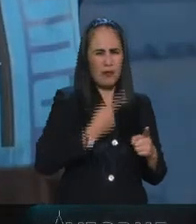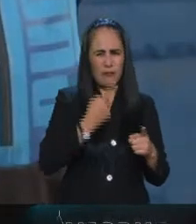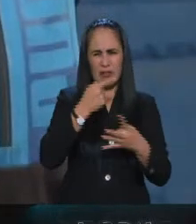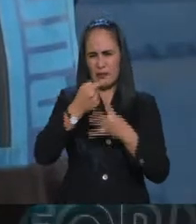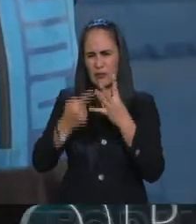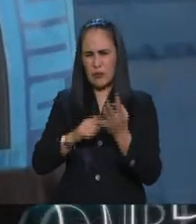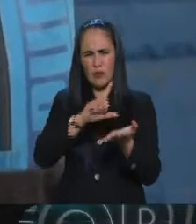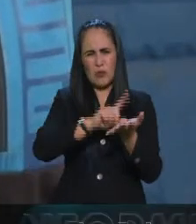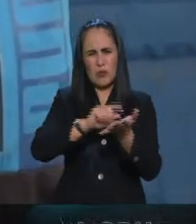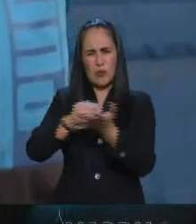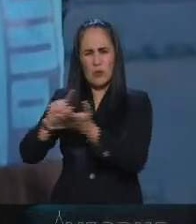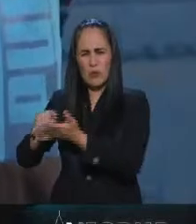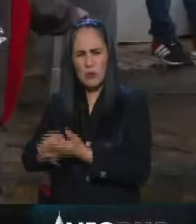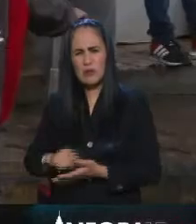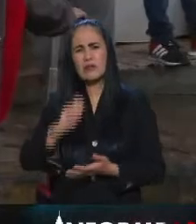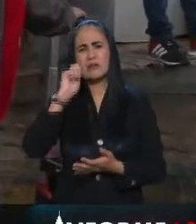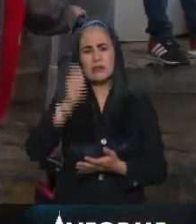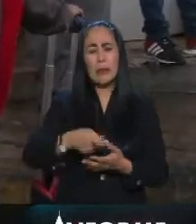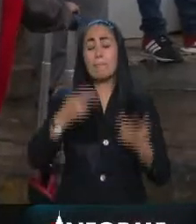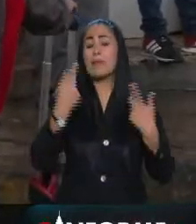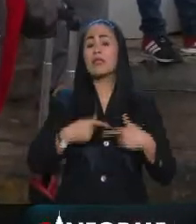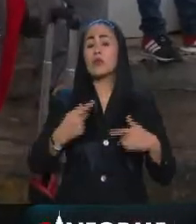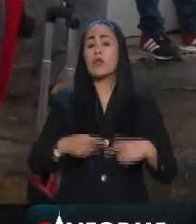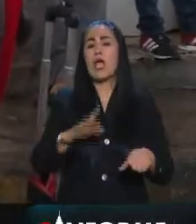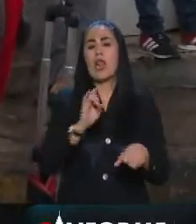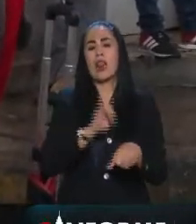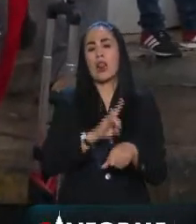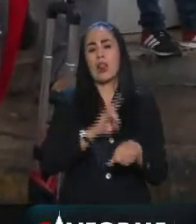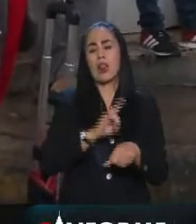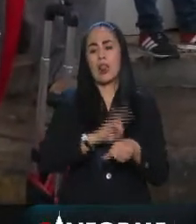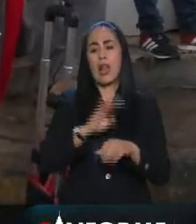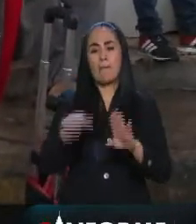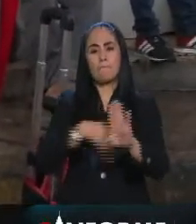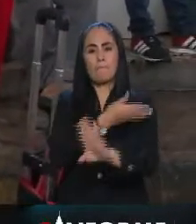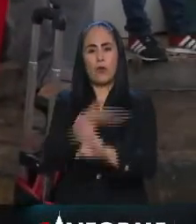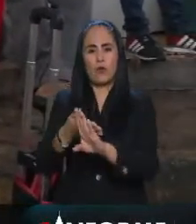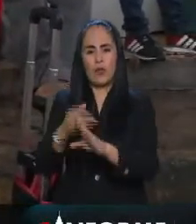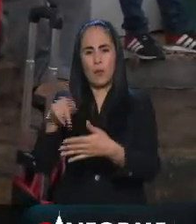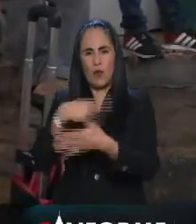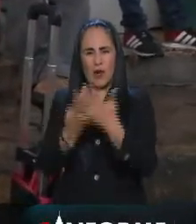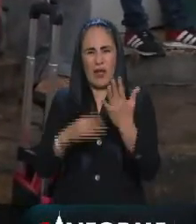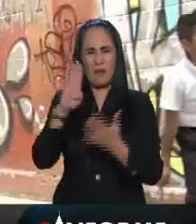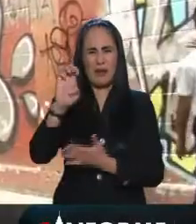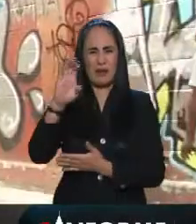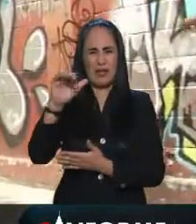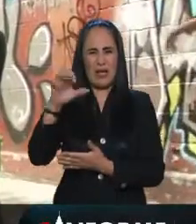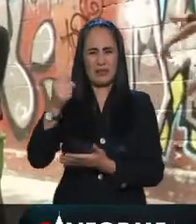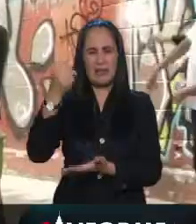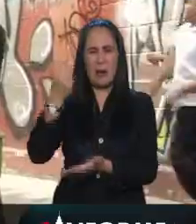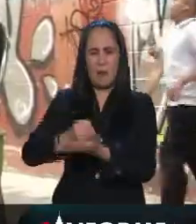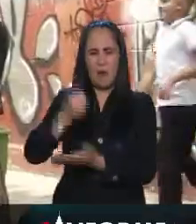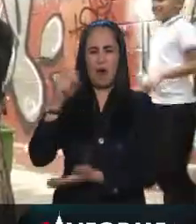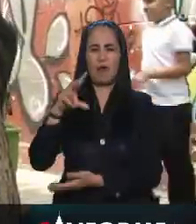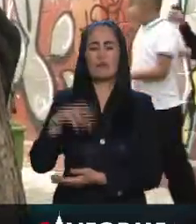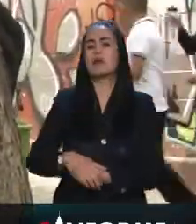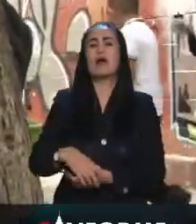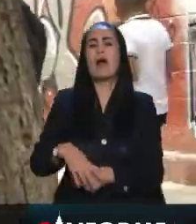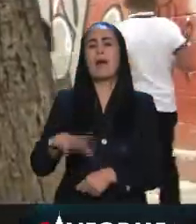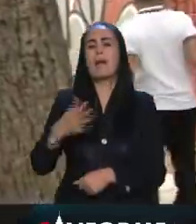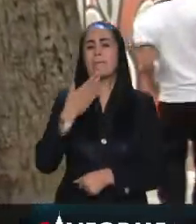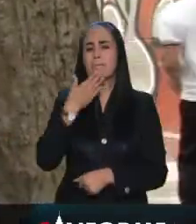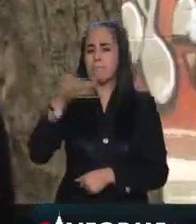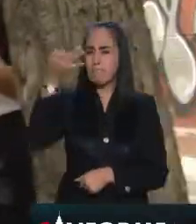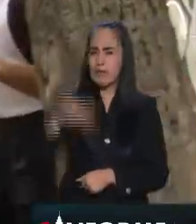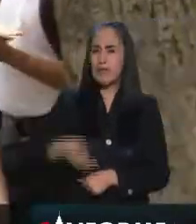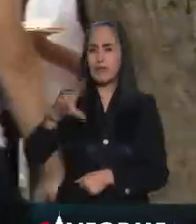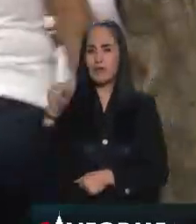hubo una intención como de simular que había más gente opinando en contra de las becas que había favor pero las que eran simuladas